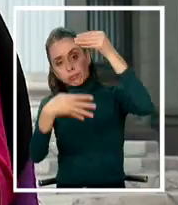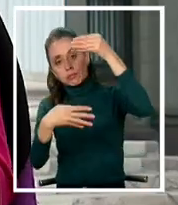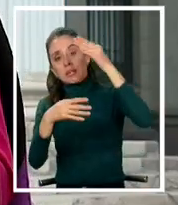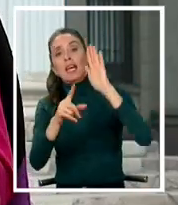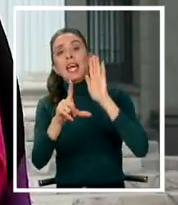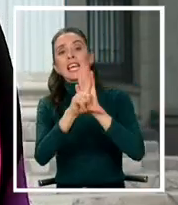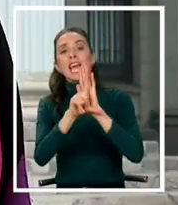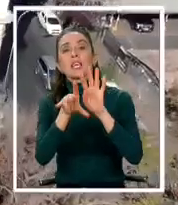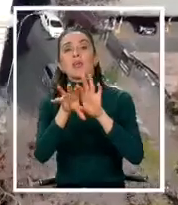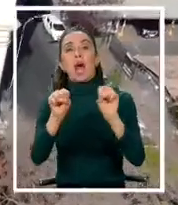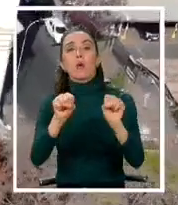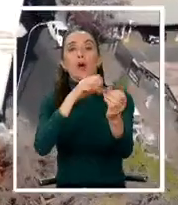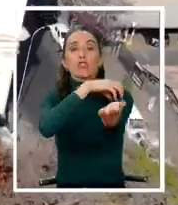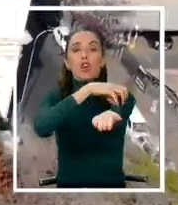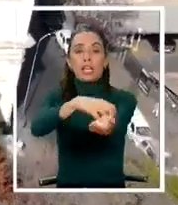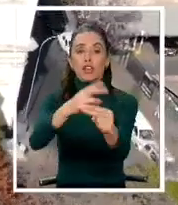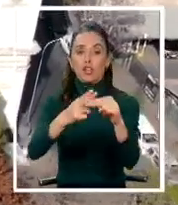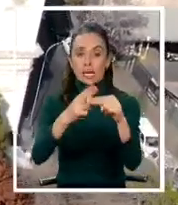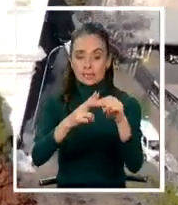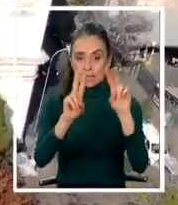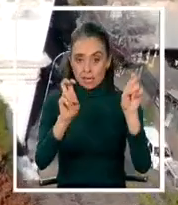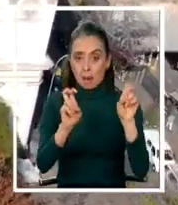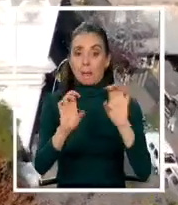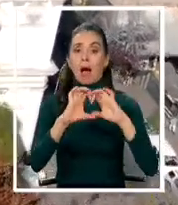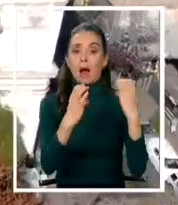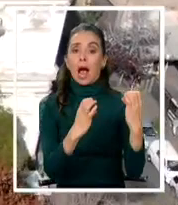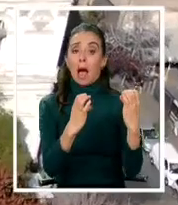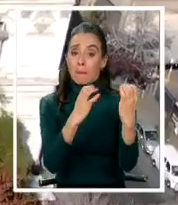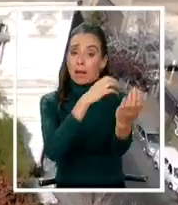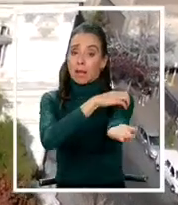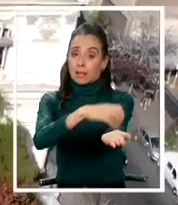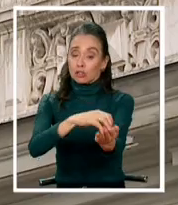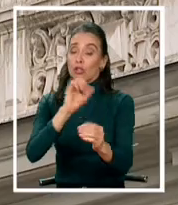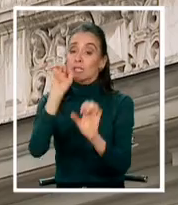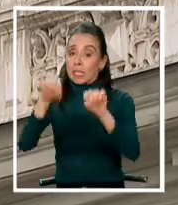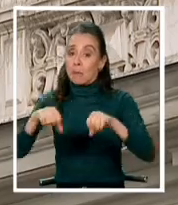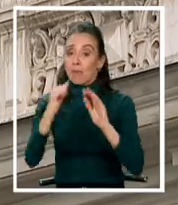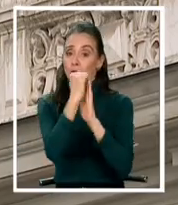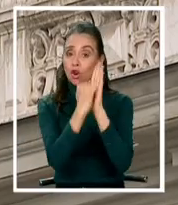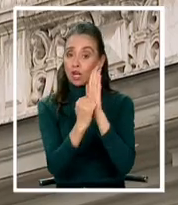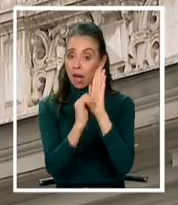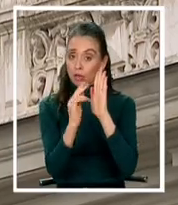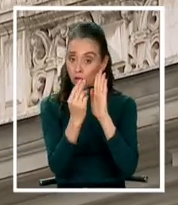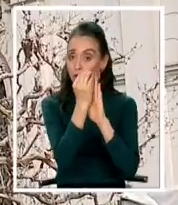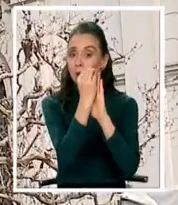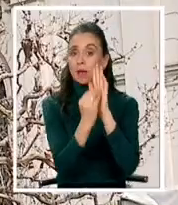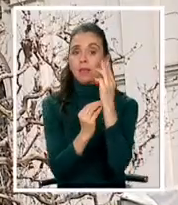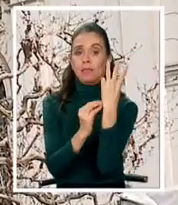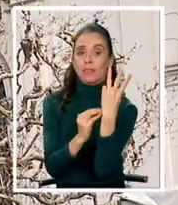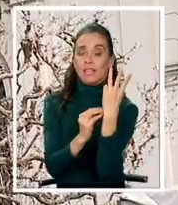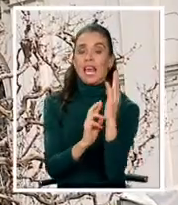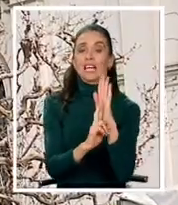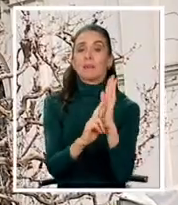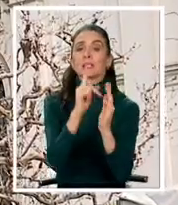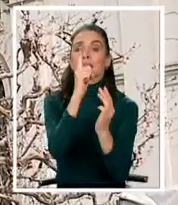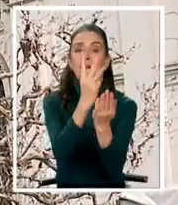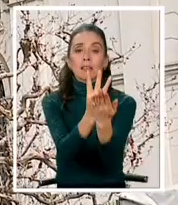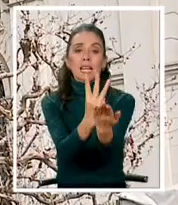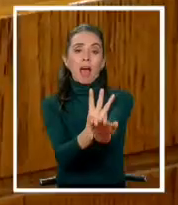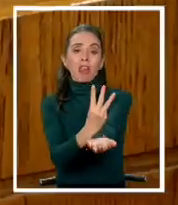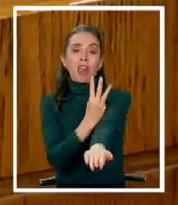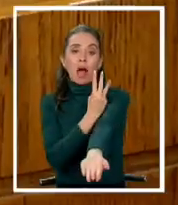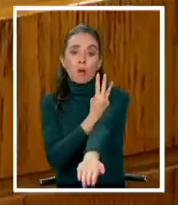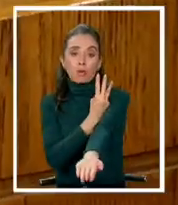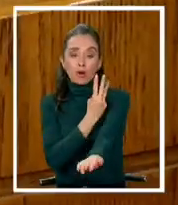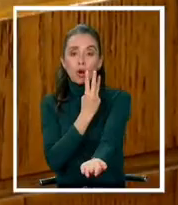leyes de acuerdo regional. La Cámara de las Regiones, de aprobarse el borrador de la convención, fijaría al menos tres representantes por región. En el